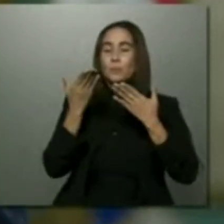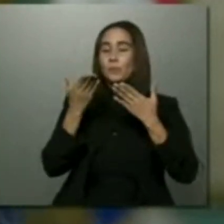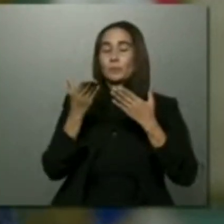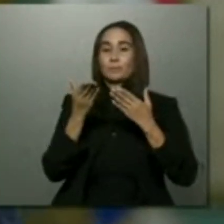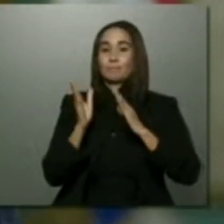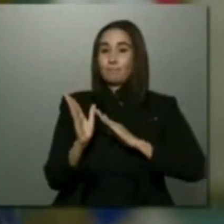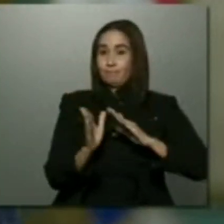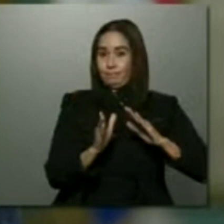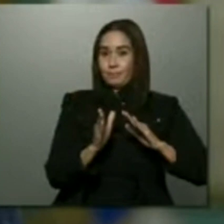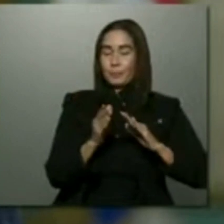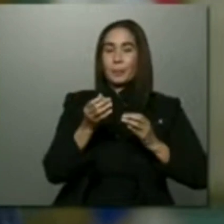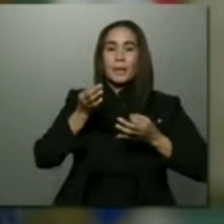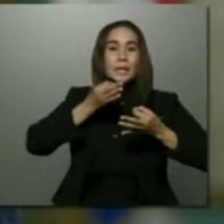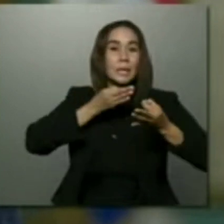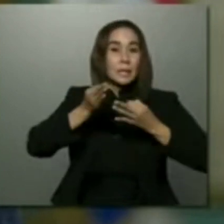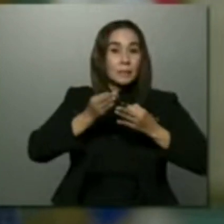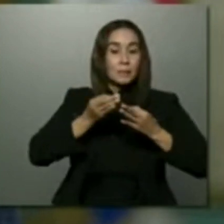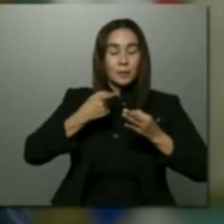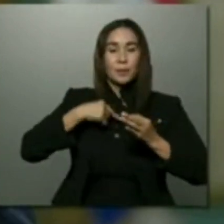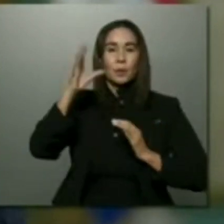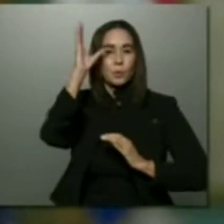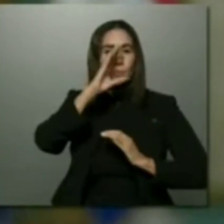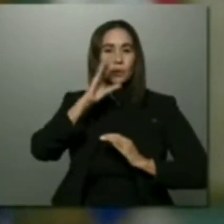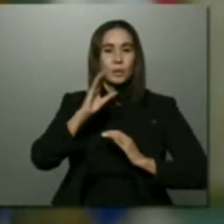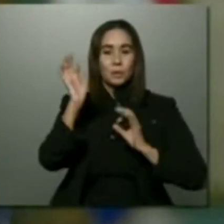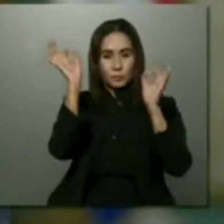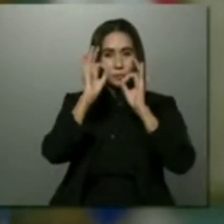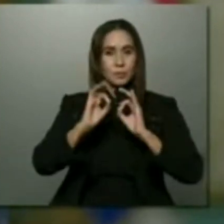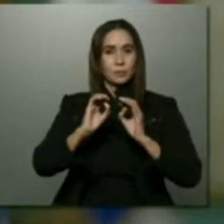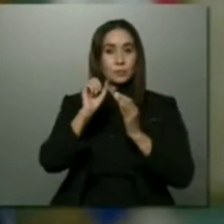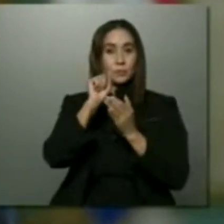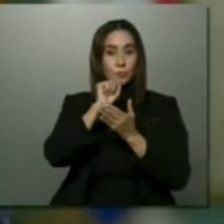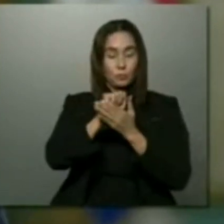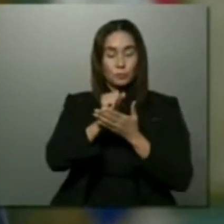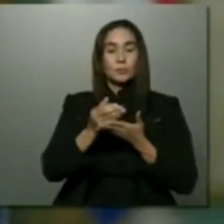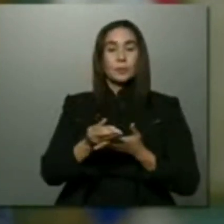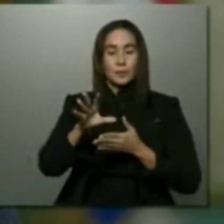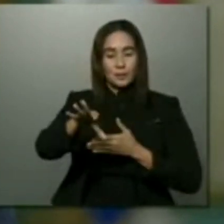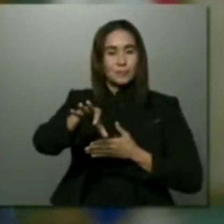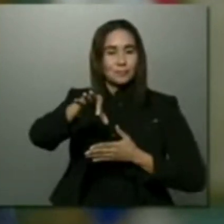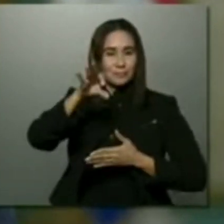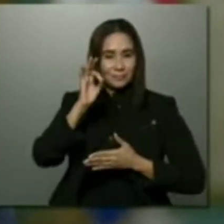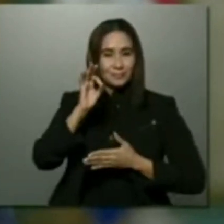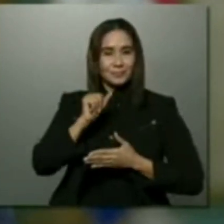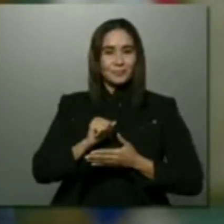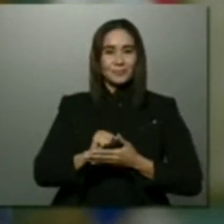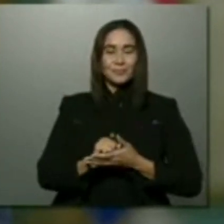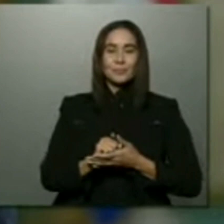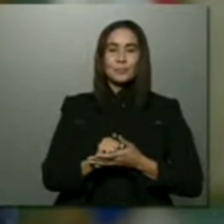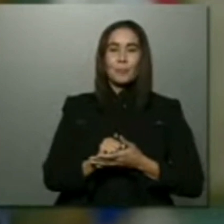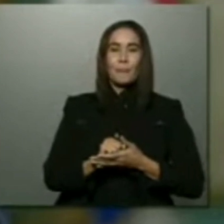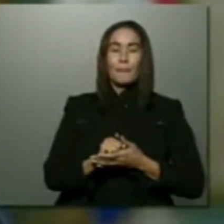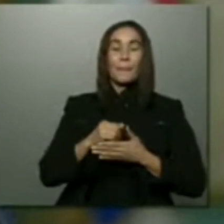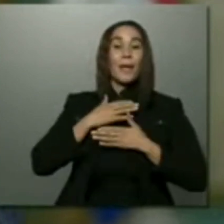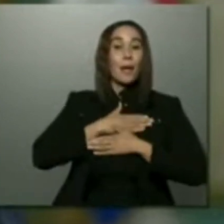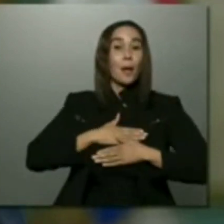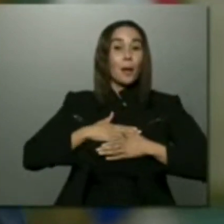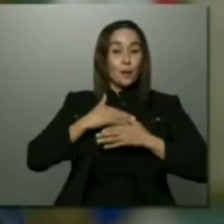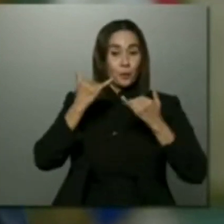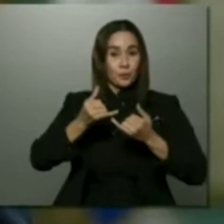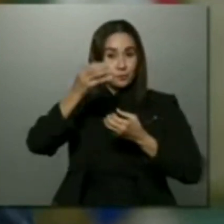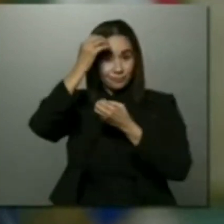inaceptable y les dije que buscaríamos una solución y la hemos encontrado. Me complace